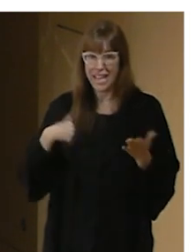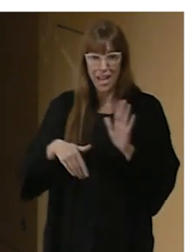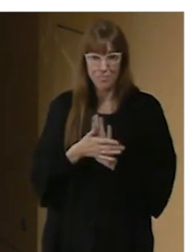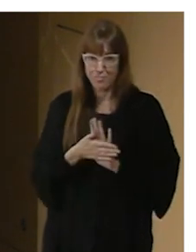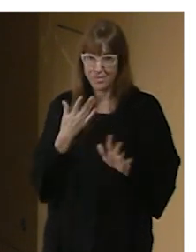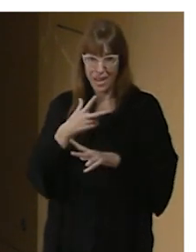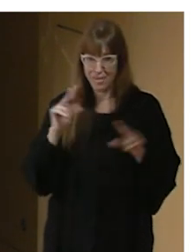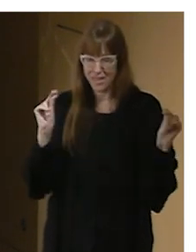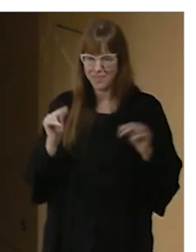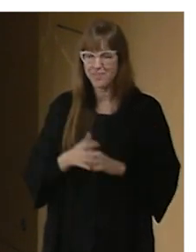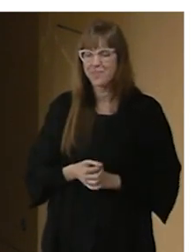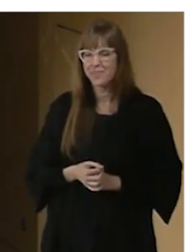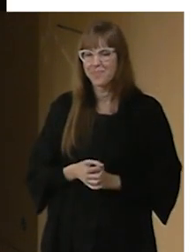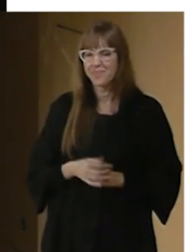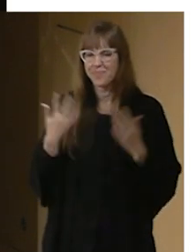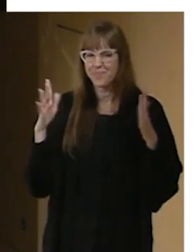termine